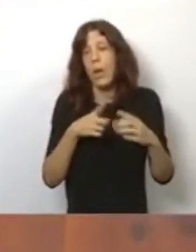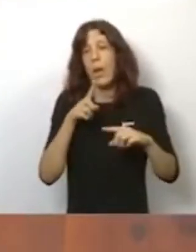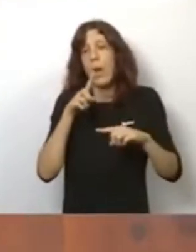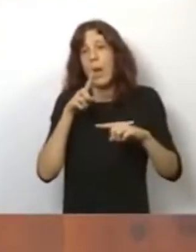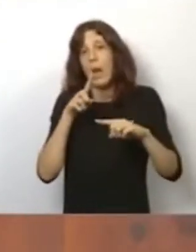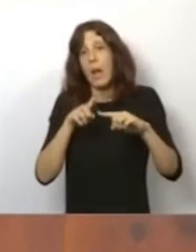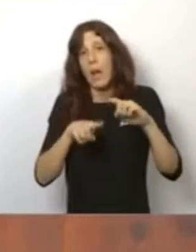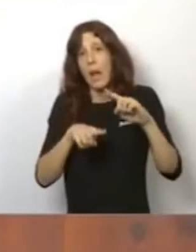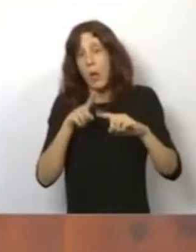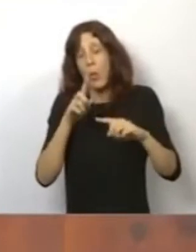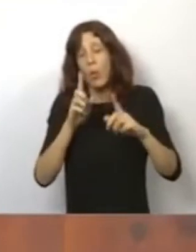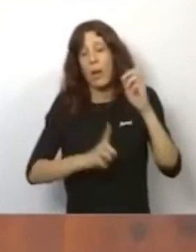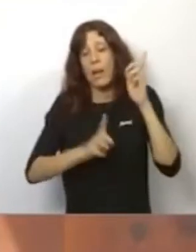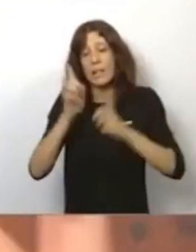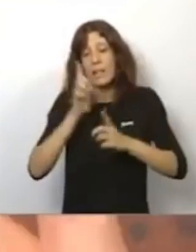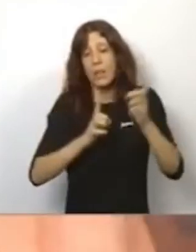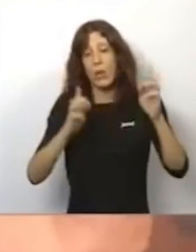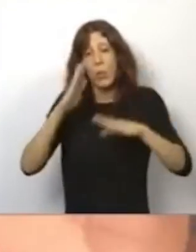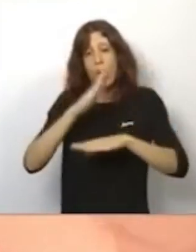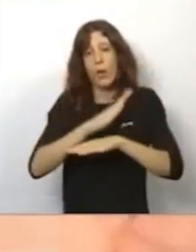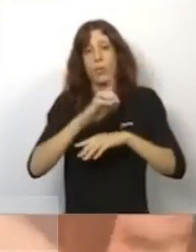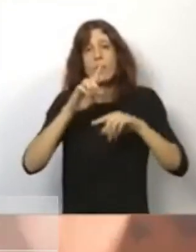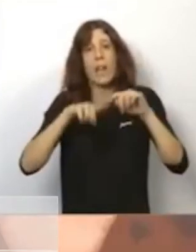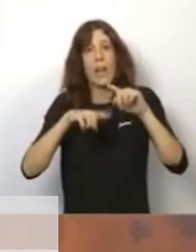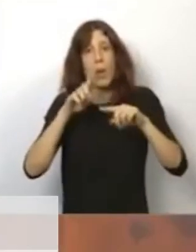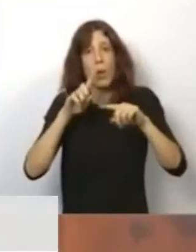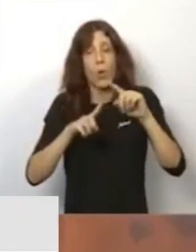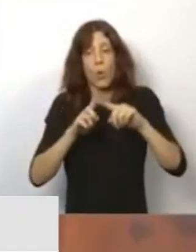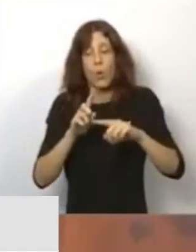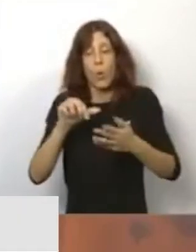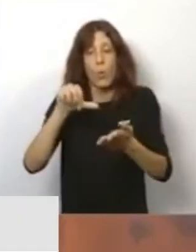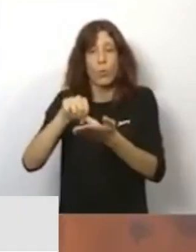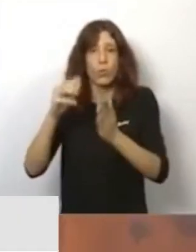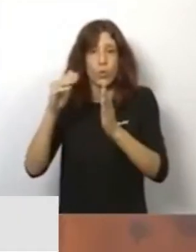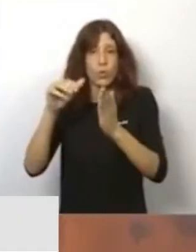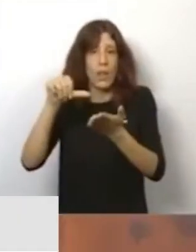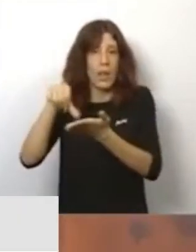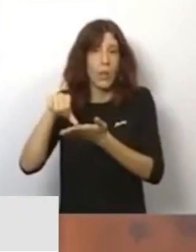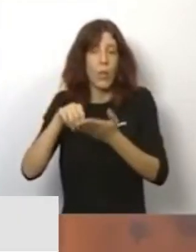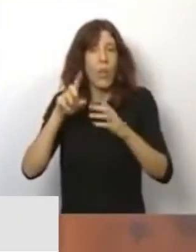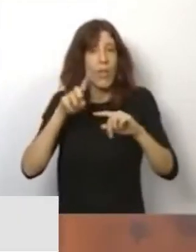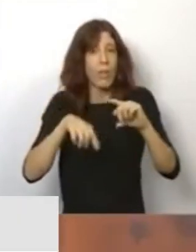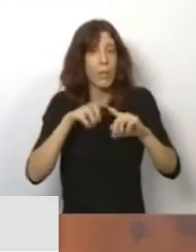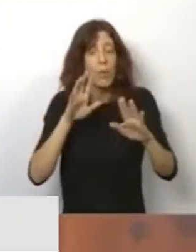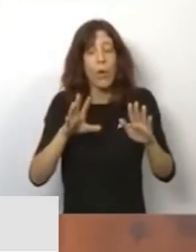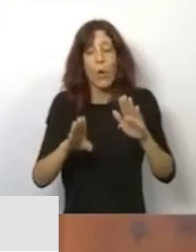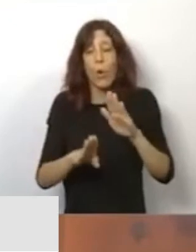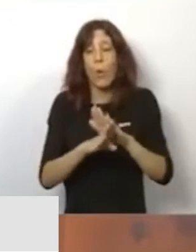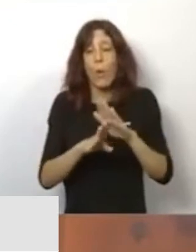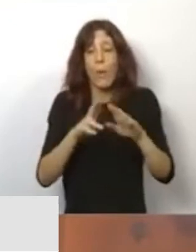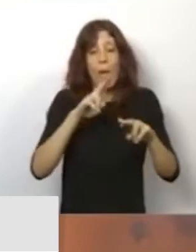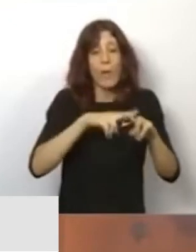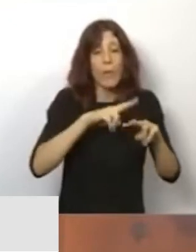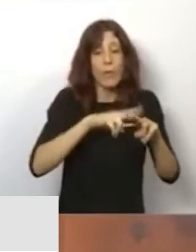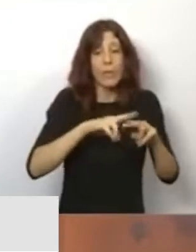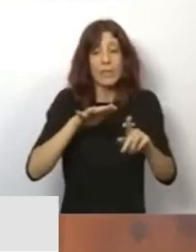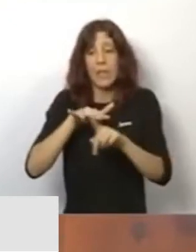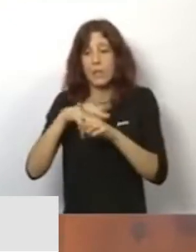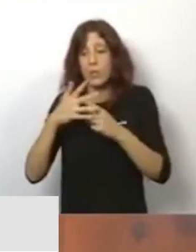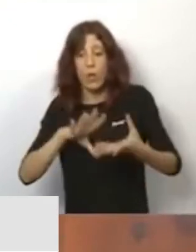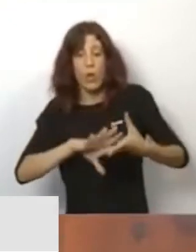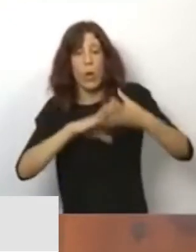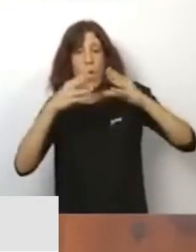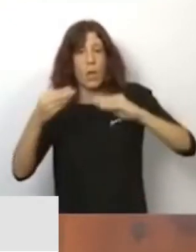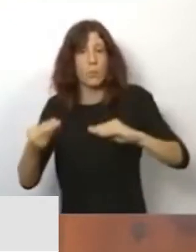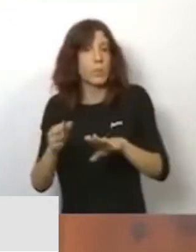castillos de distintos puentos de la ciudad. Hemos ido adaptando la fiesta a la situación epidemiológica.